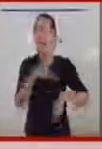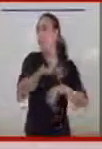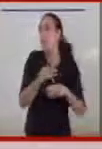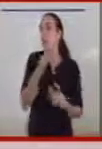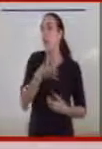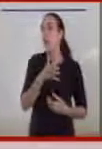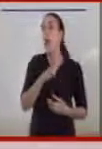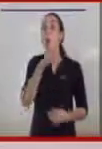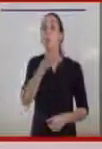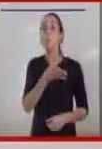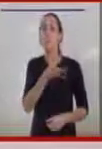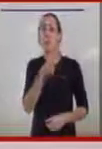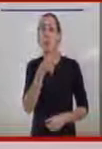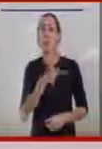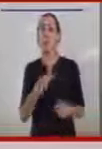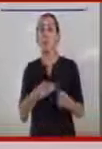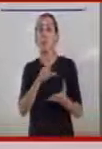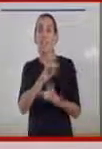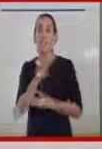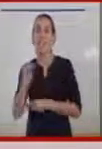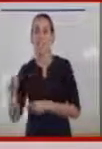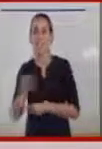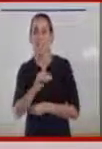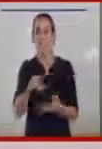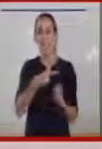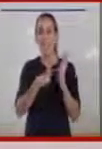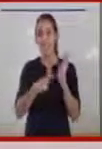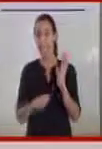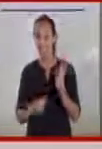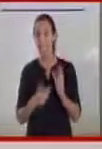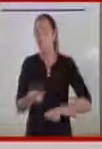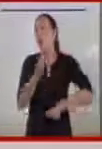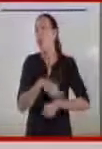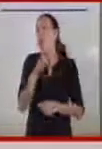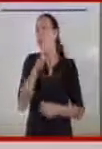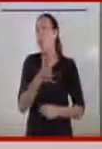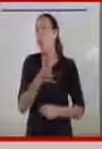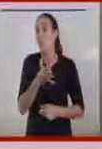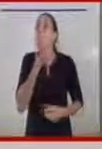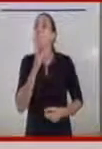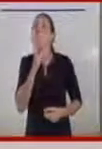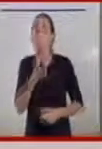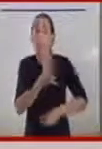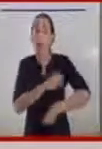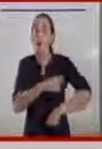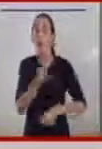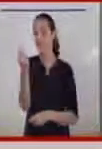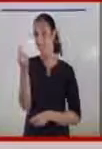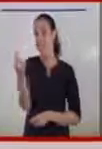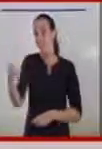utiliza grasas y nos permite cocinar de una forma muy sana y el ahorro porque ahorra dinero y tiempo. No voy